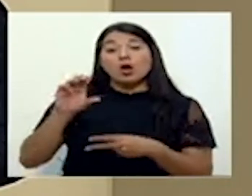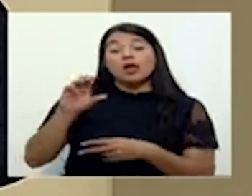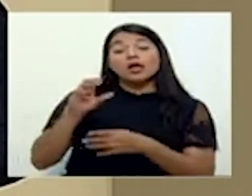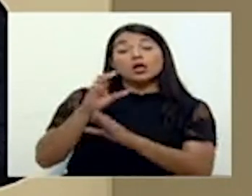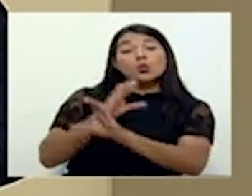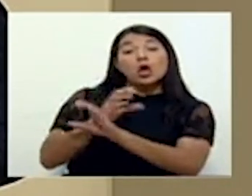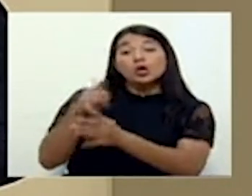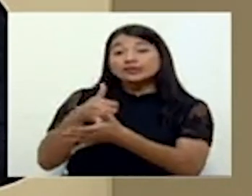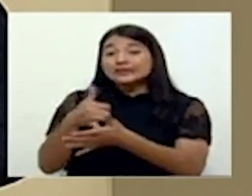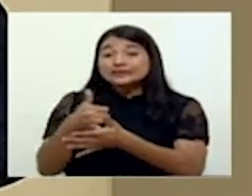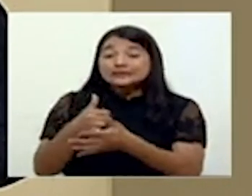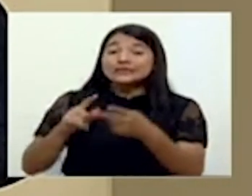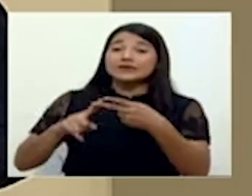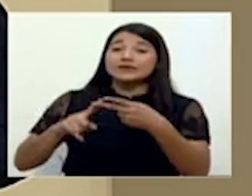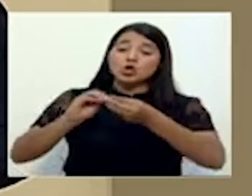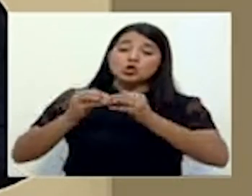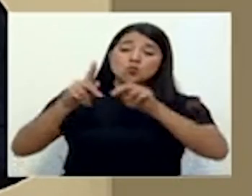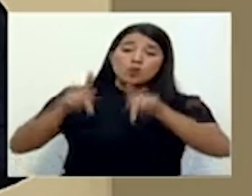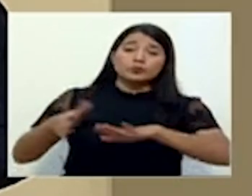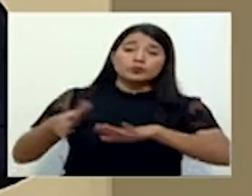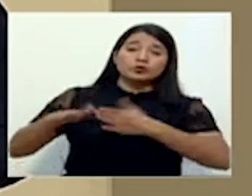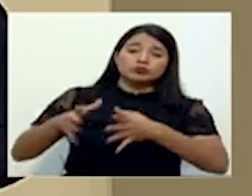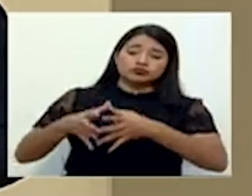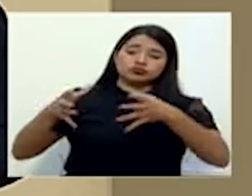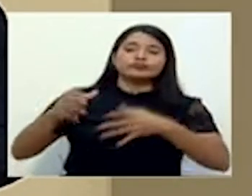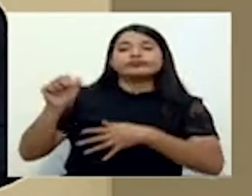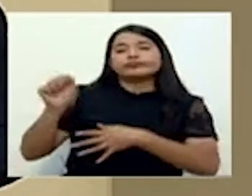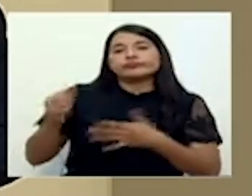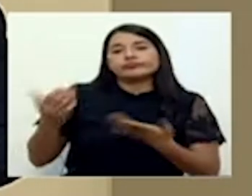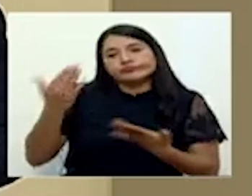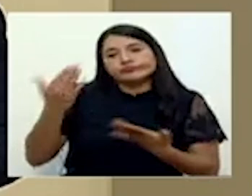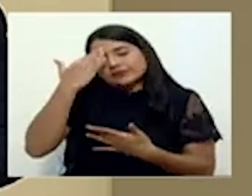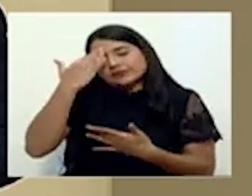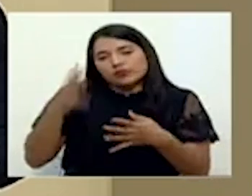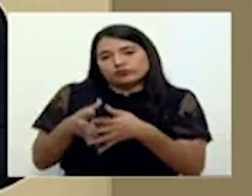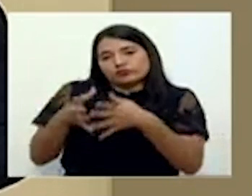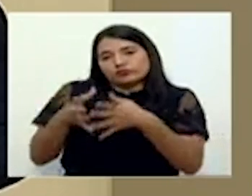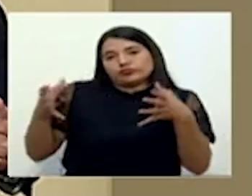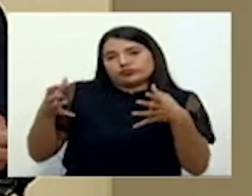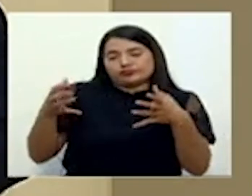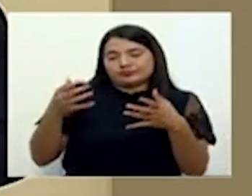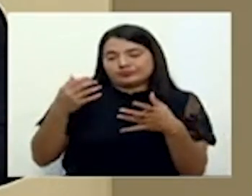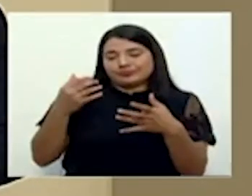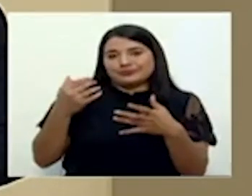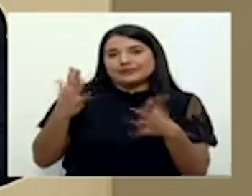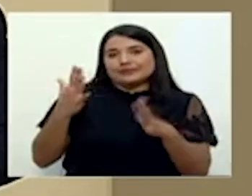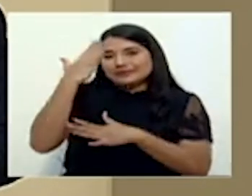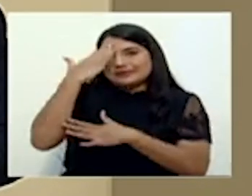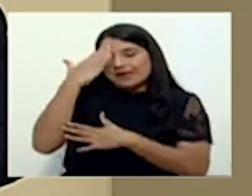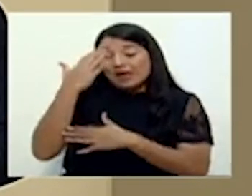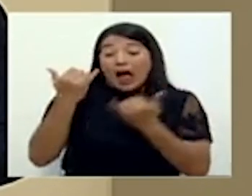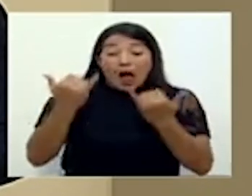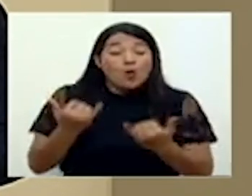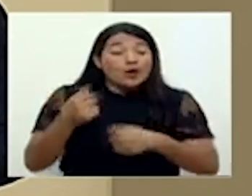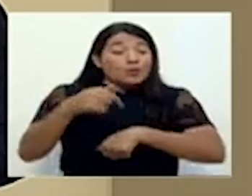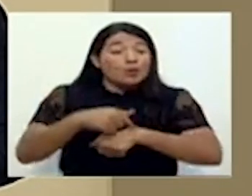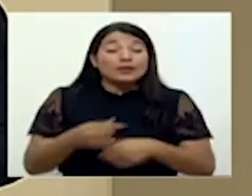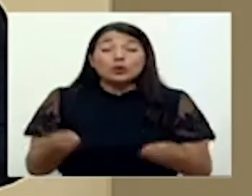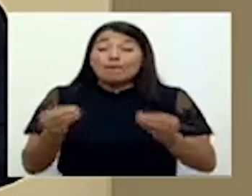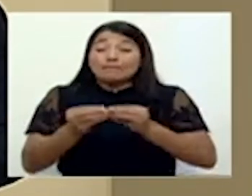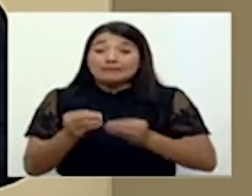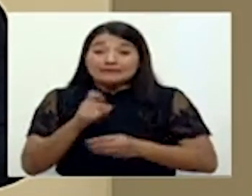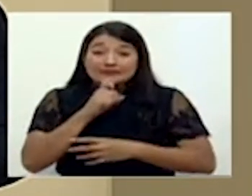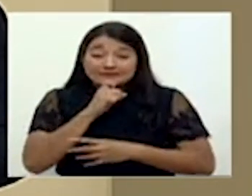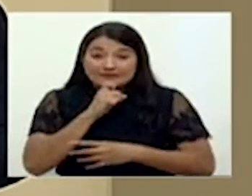casos, los fallecidos, don Edgar, ha habido un incremento, eso es innegable, estamos en el momento de más afectación que hemos